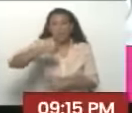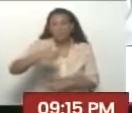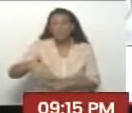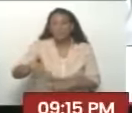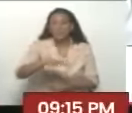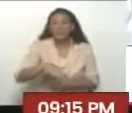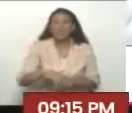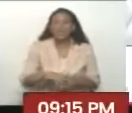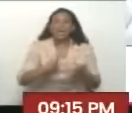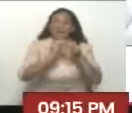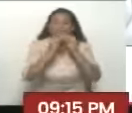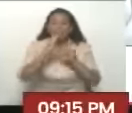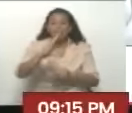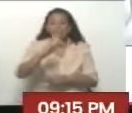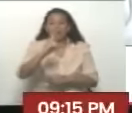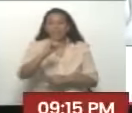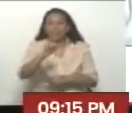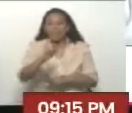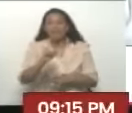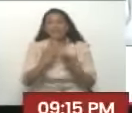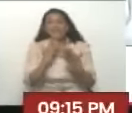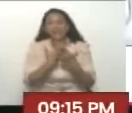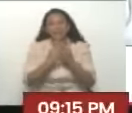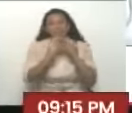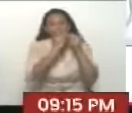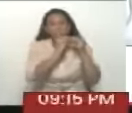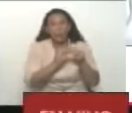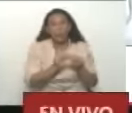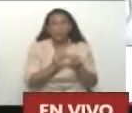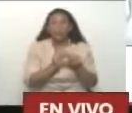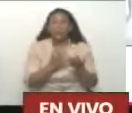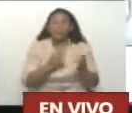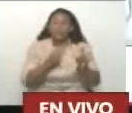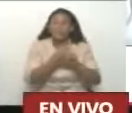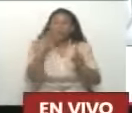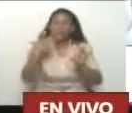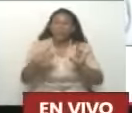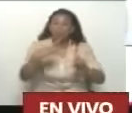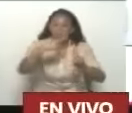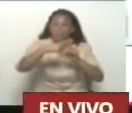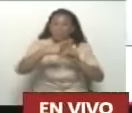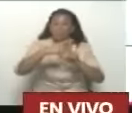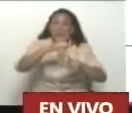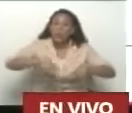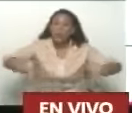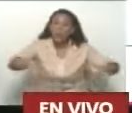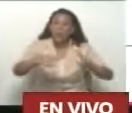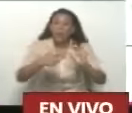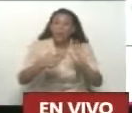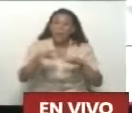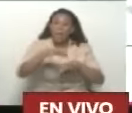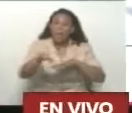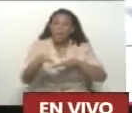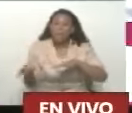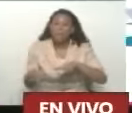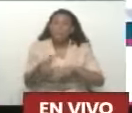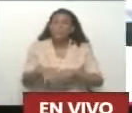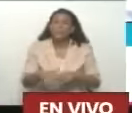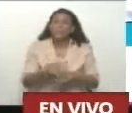CDI. Esto va a traer un gran impacto para clavellinas porque este CDI